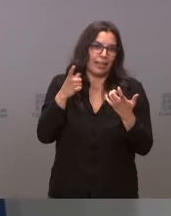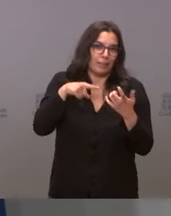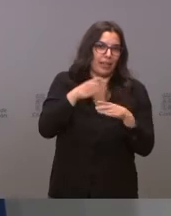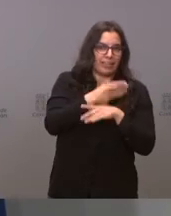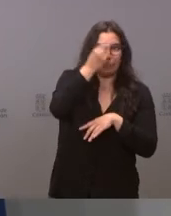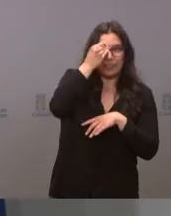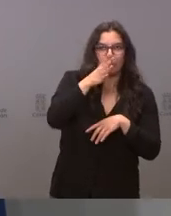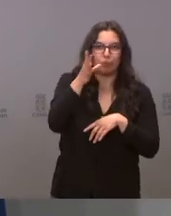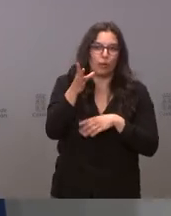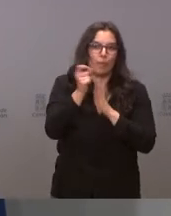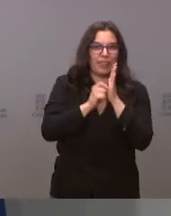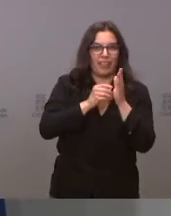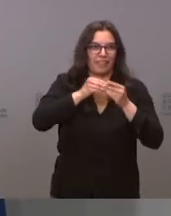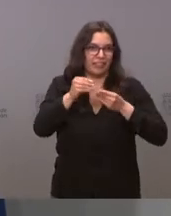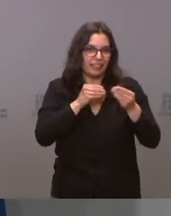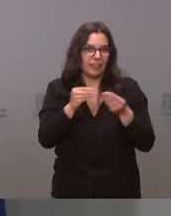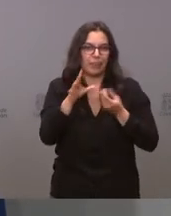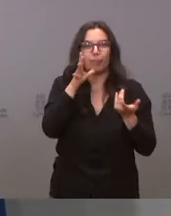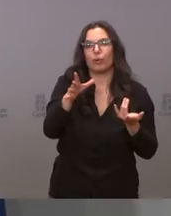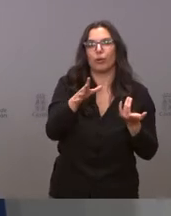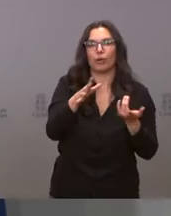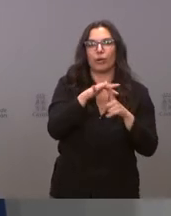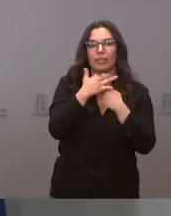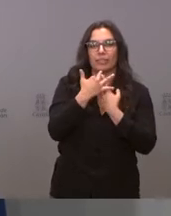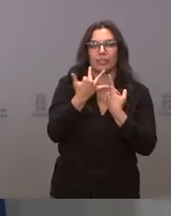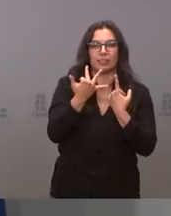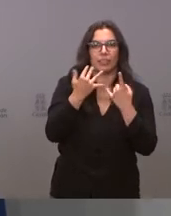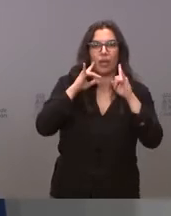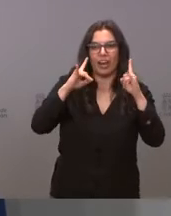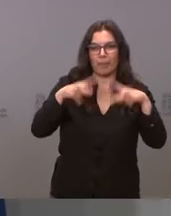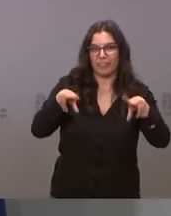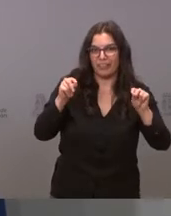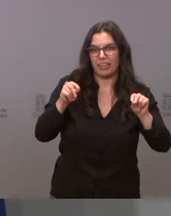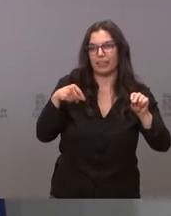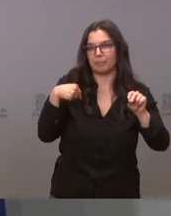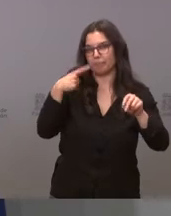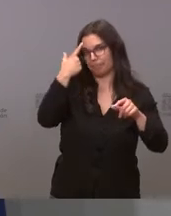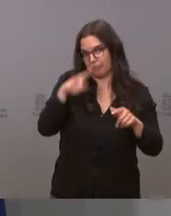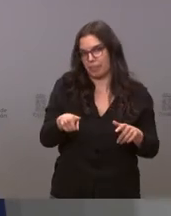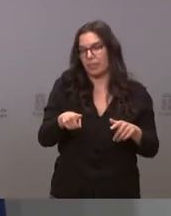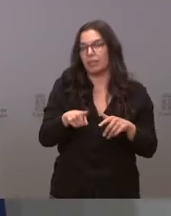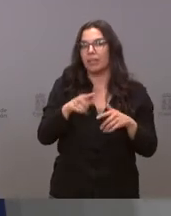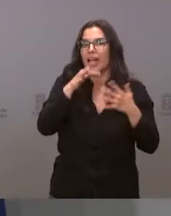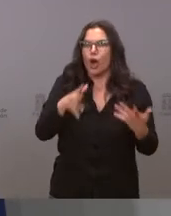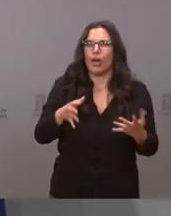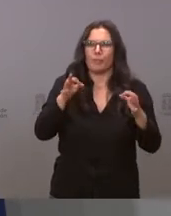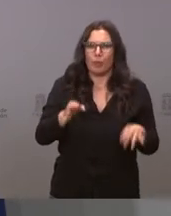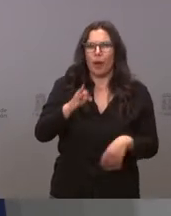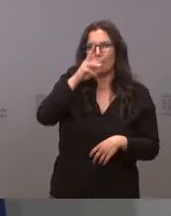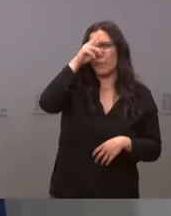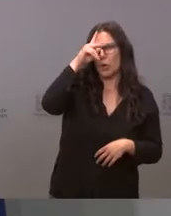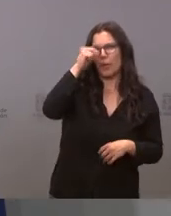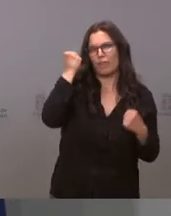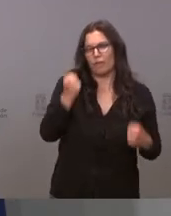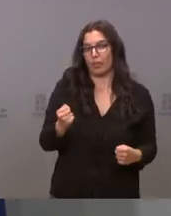relajación de las medidas por la desaparición del nivel de estado de alarma y que en este momento no nos preocupa especialmente